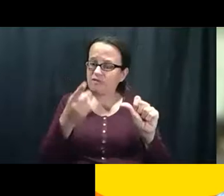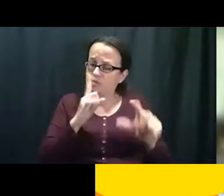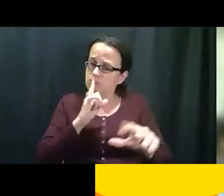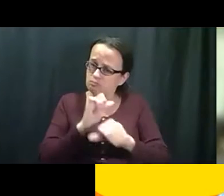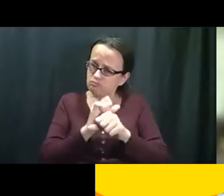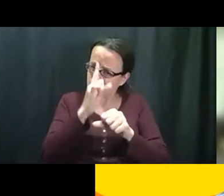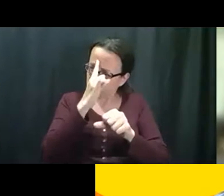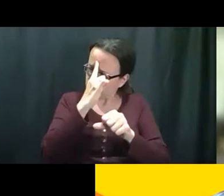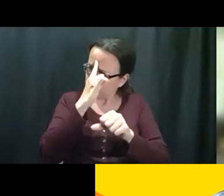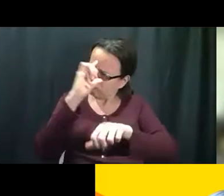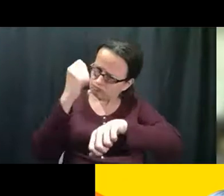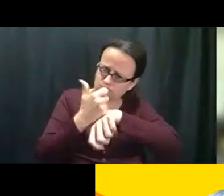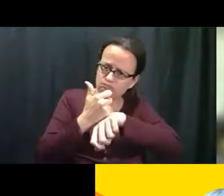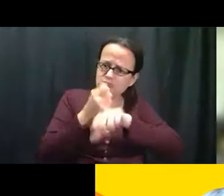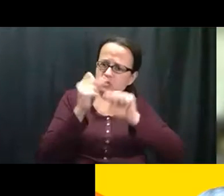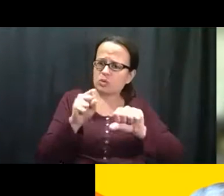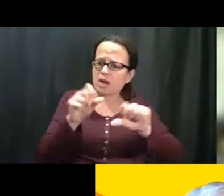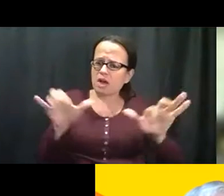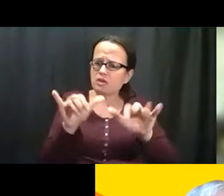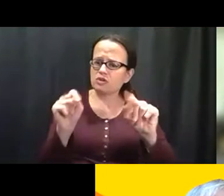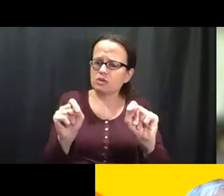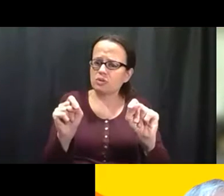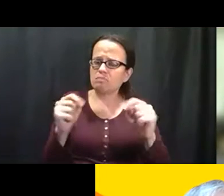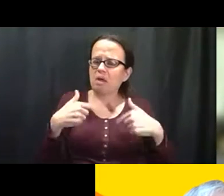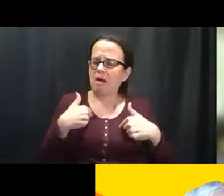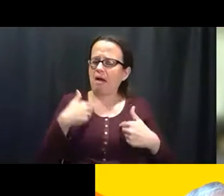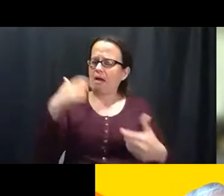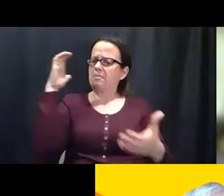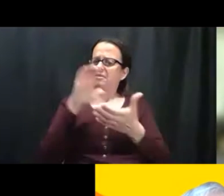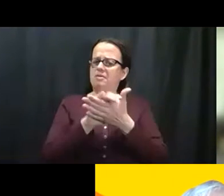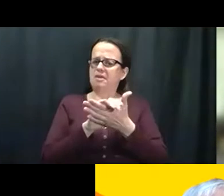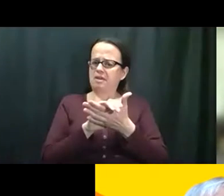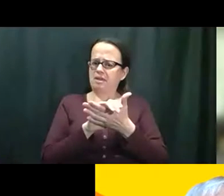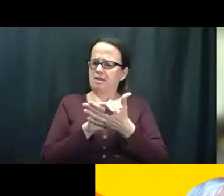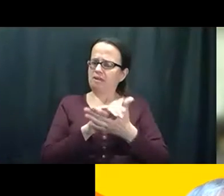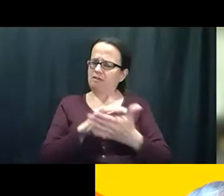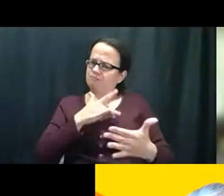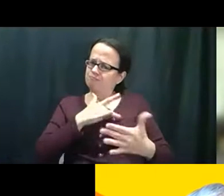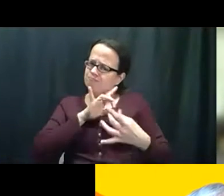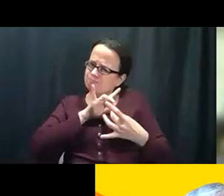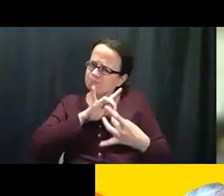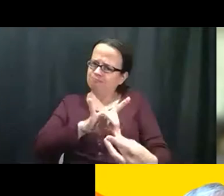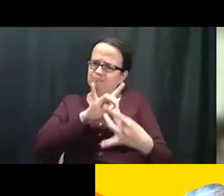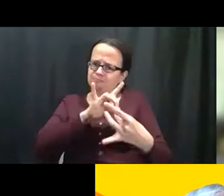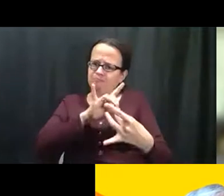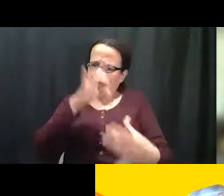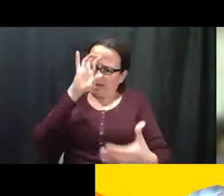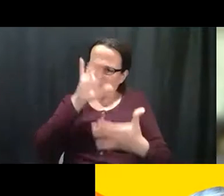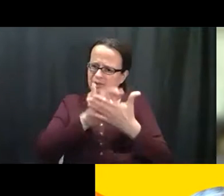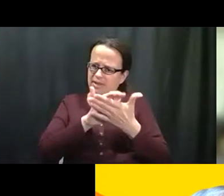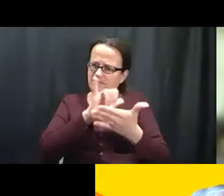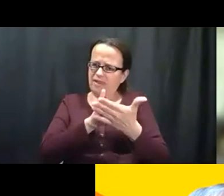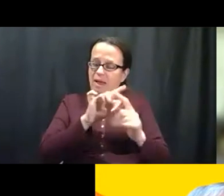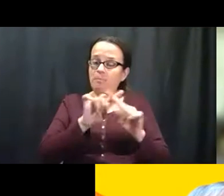Que ustedes pueden hacer cualquier cosa en cual usted se propone. Y yo creo de, de, una manera,